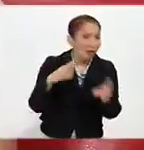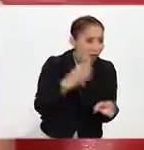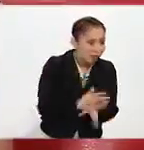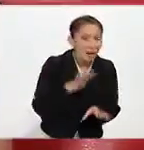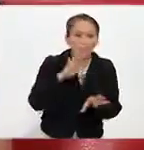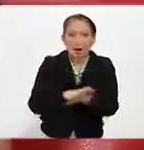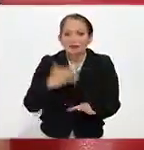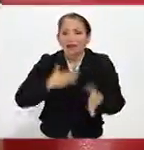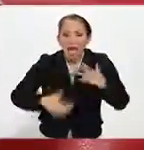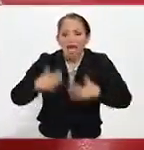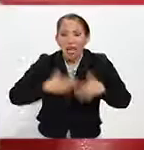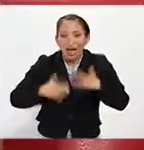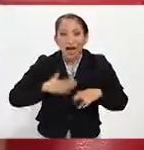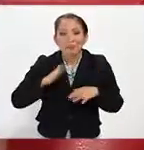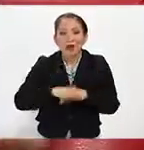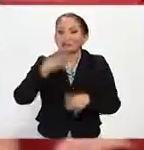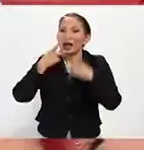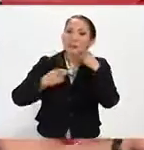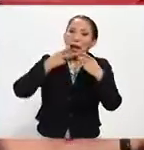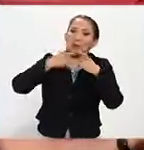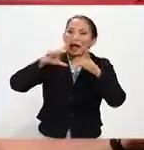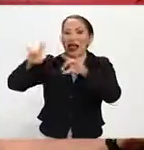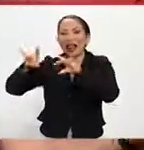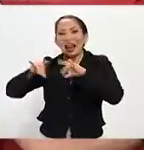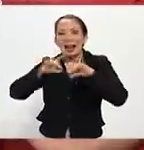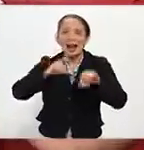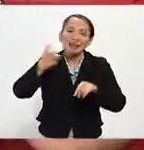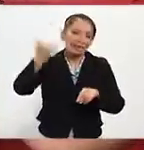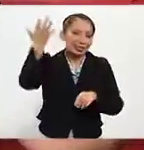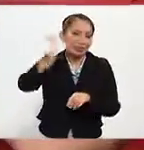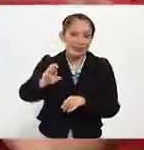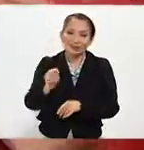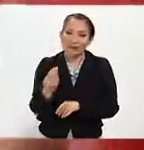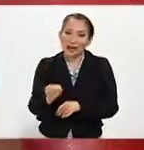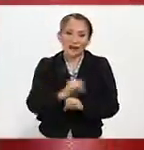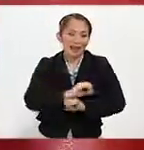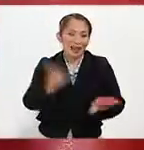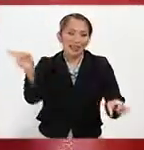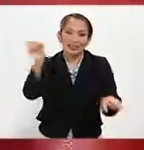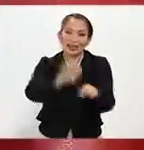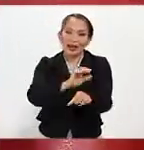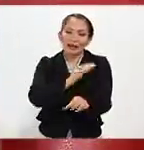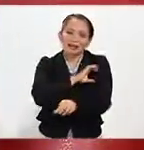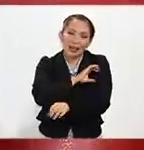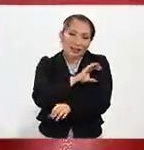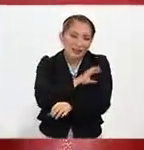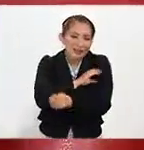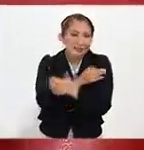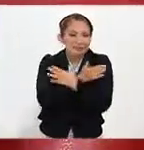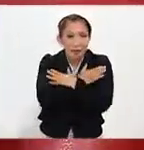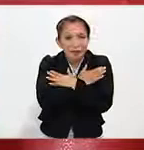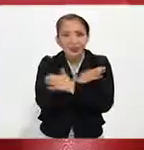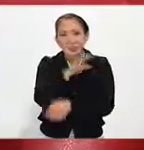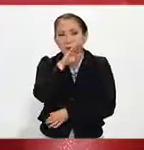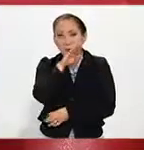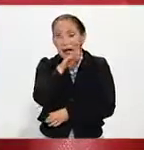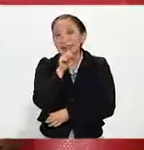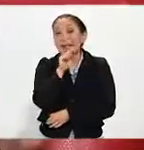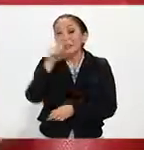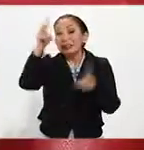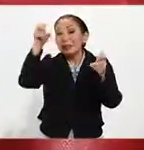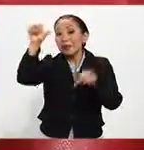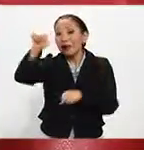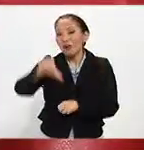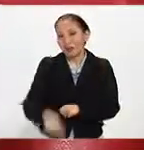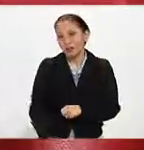desgastadas, de las más habladas. Y esa es el 10 de mayo, el Día de las Adoradas y Queridas Madres. Así que el tema